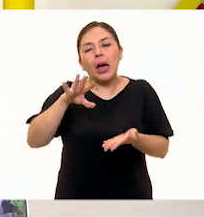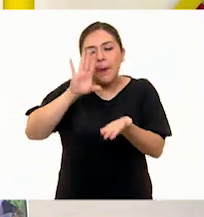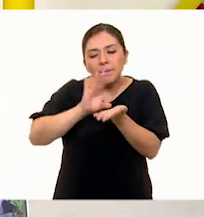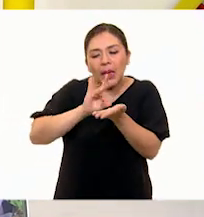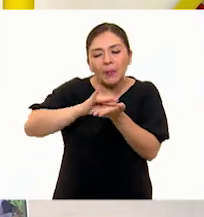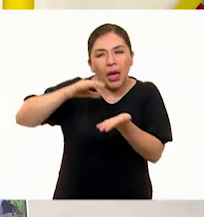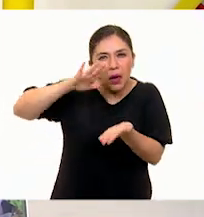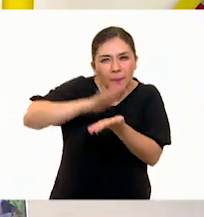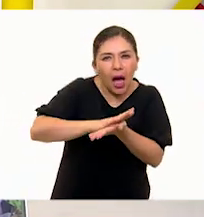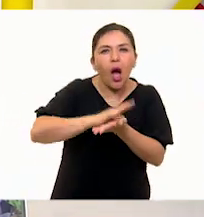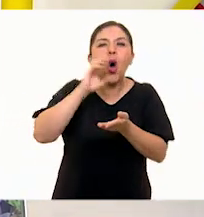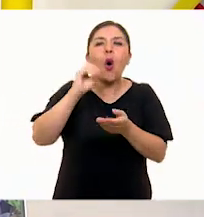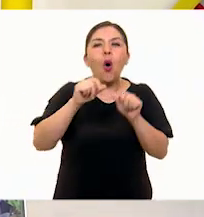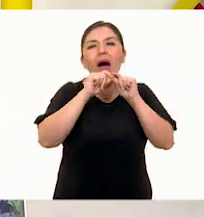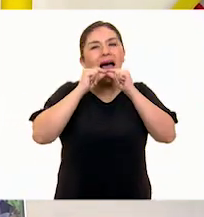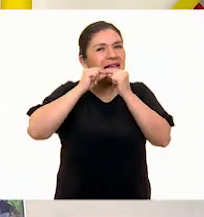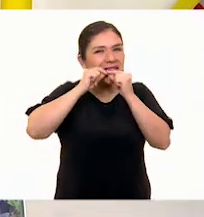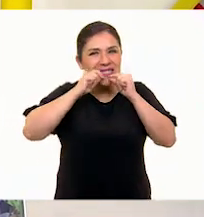cinta